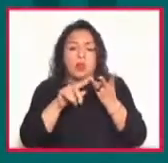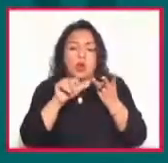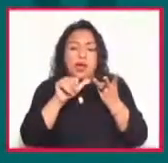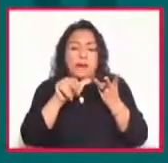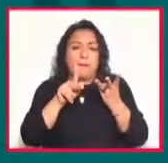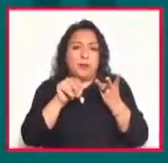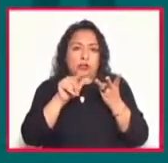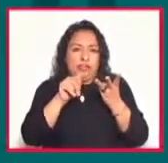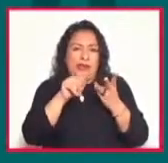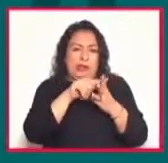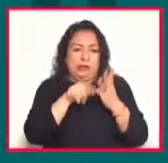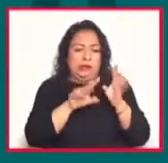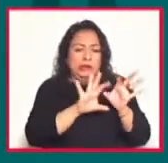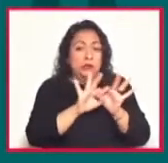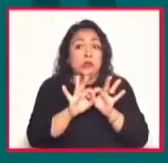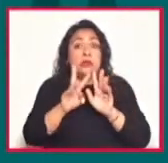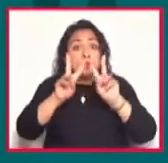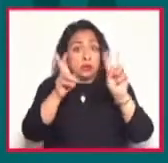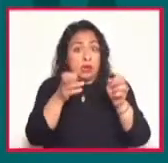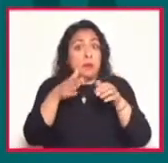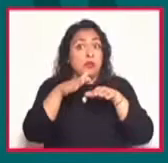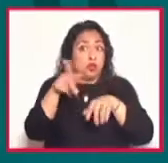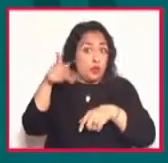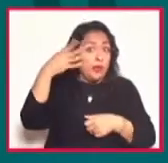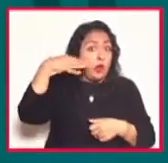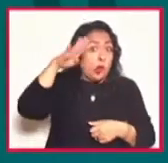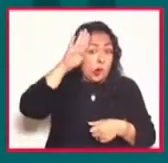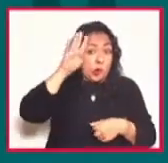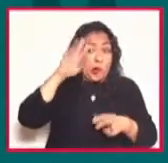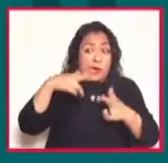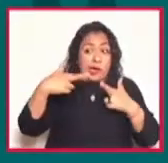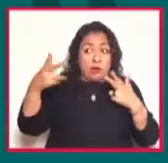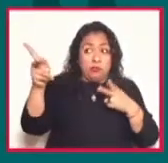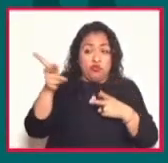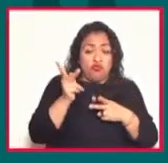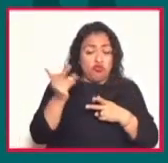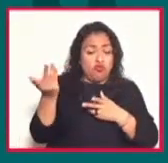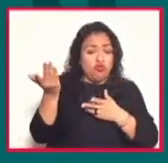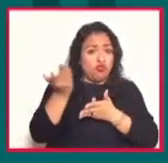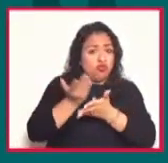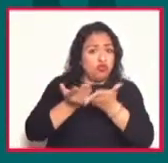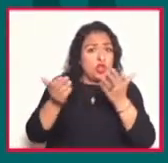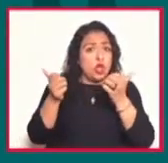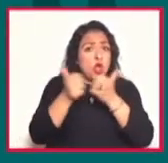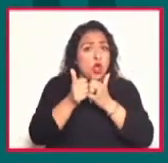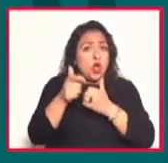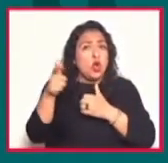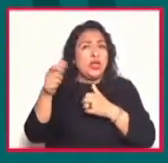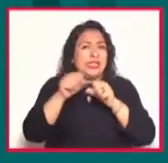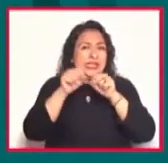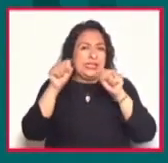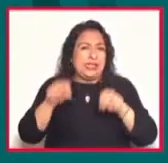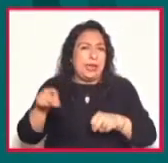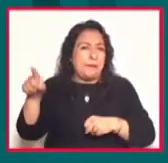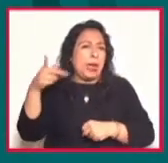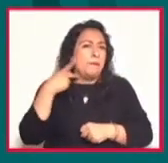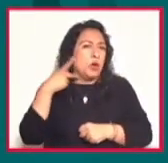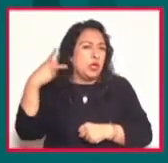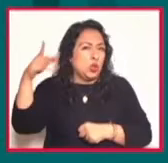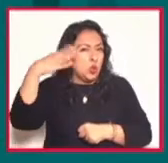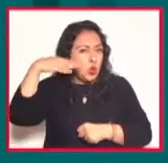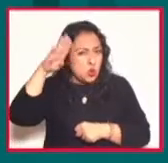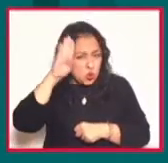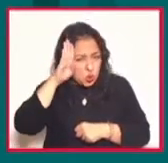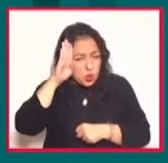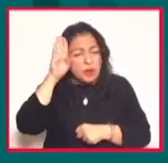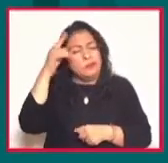habla de Cuba y de una relación crítica con el sistema político porque creo que